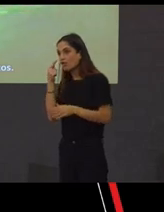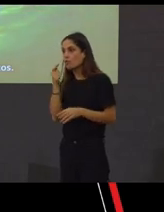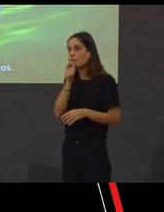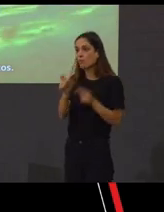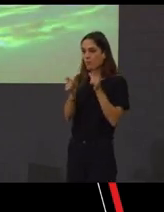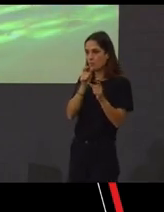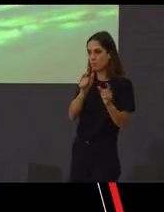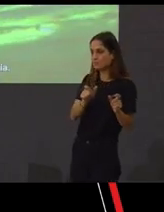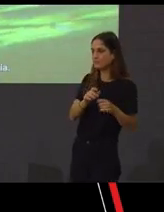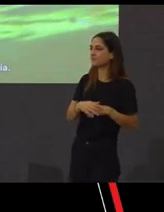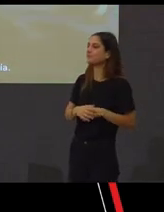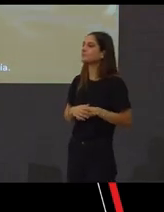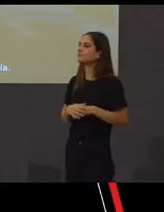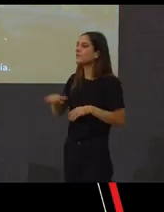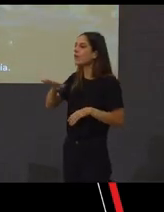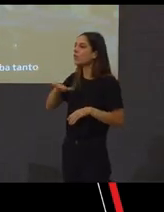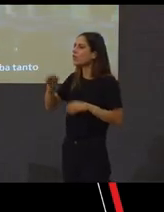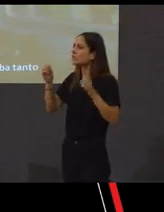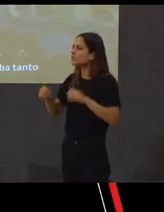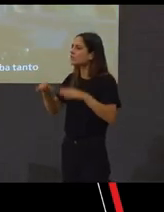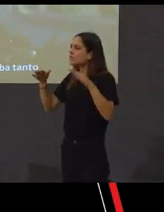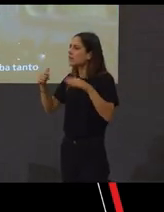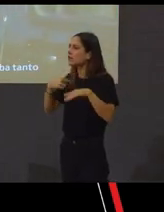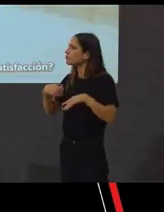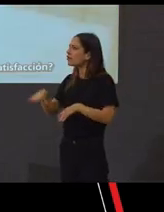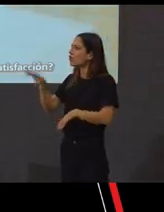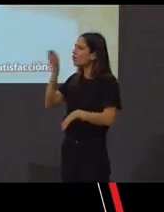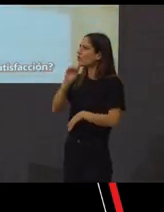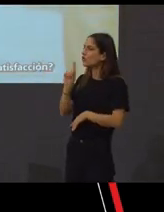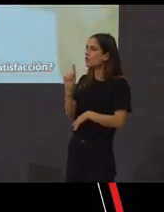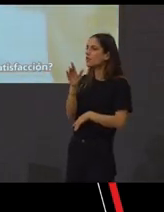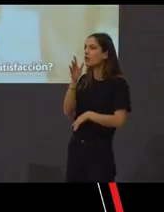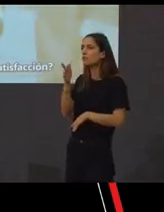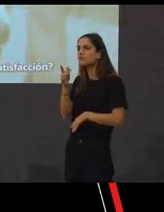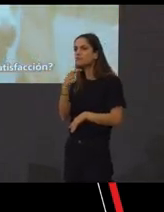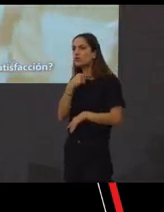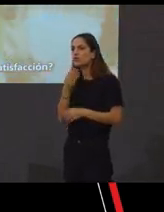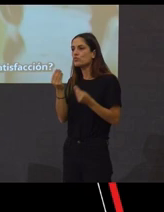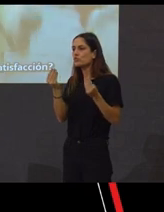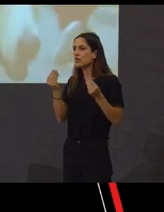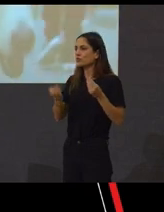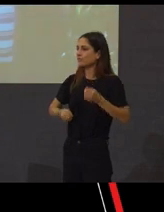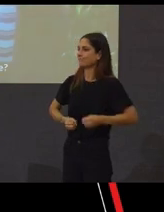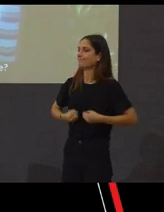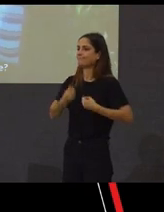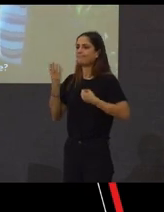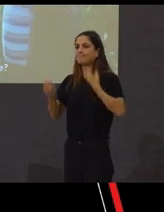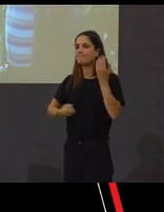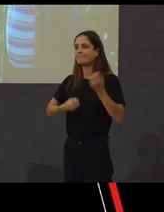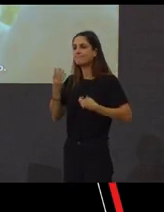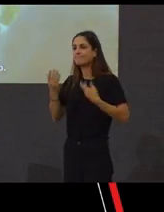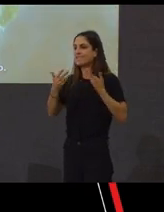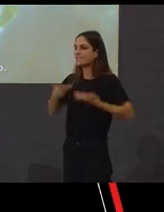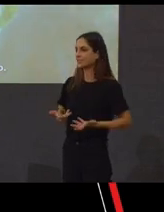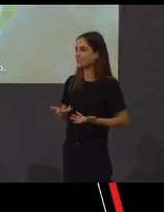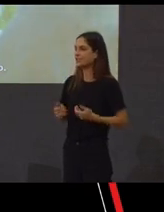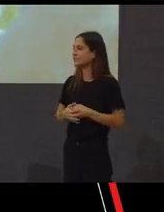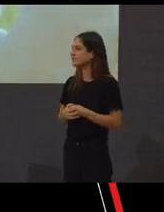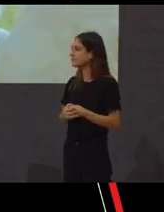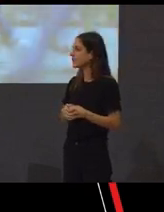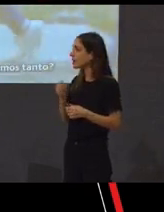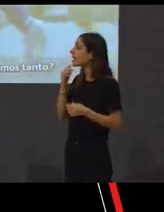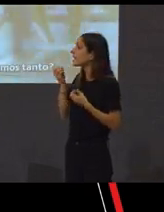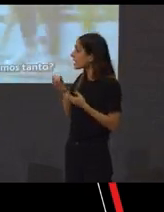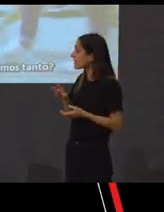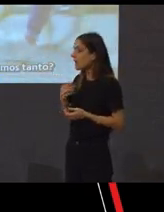máxicos, non o entendía. Por que nos gustaba tanto exteriorizar a nosa satisfacción? Que tal foi? Non me queixo.